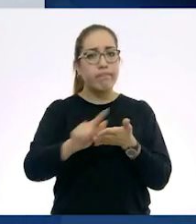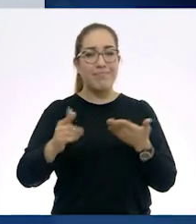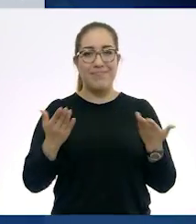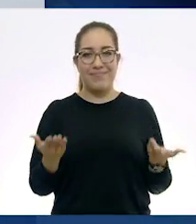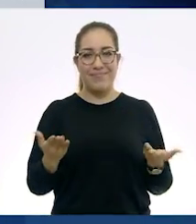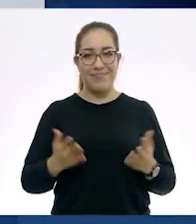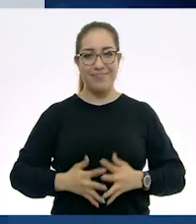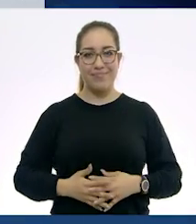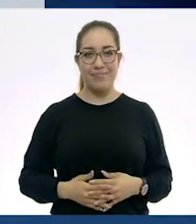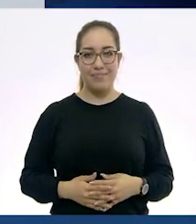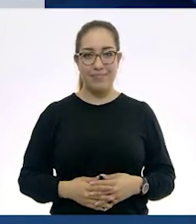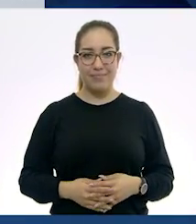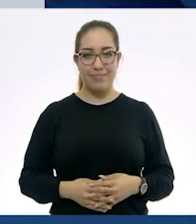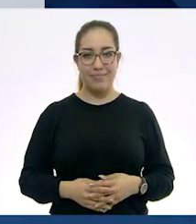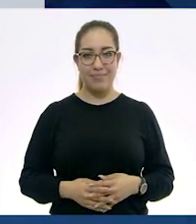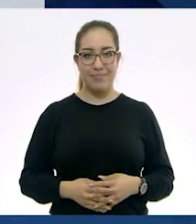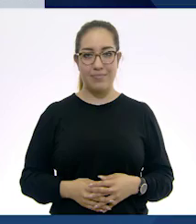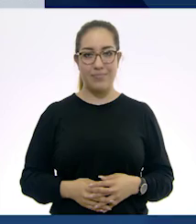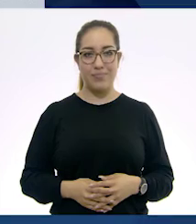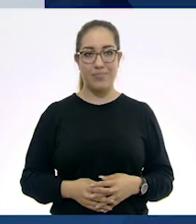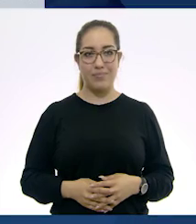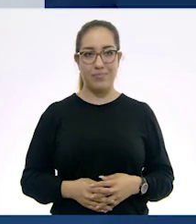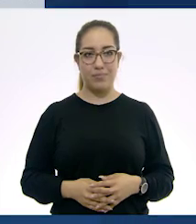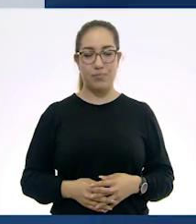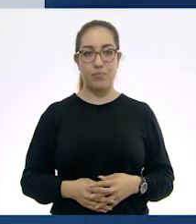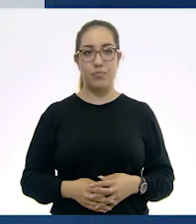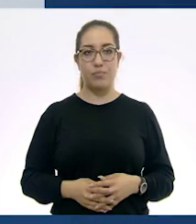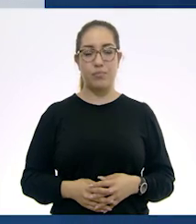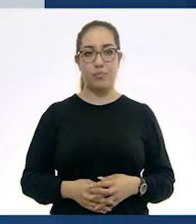Lavarse las manitas con agua y con jabón.